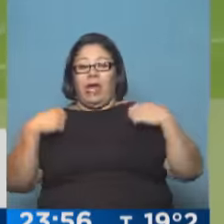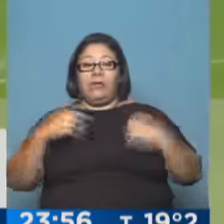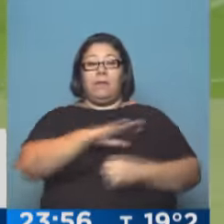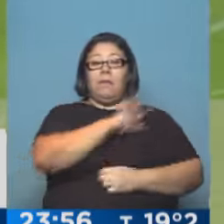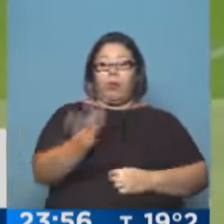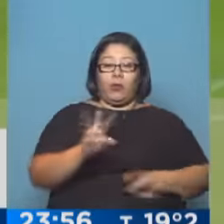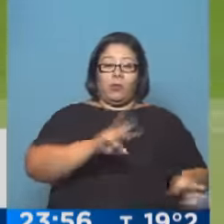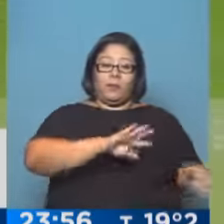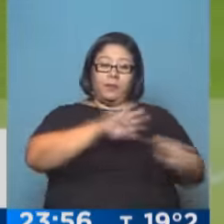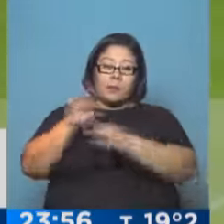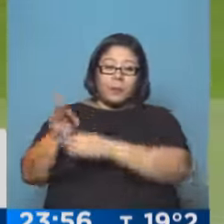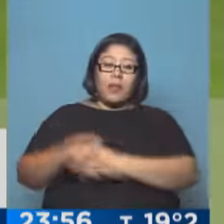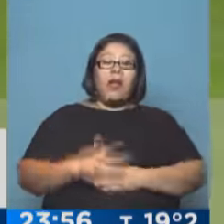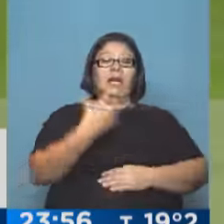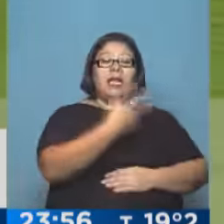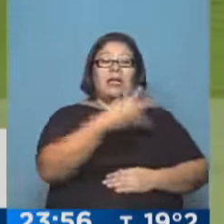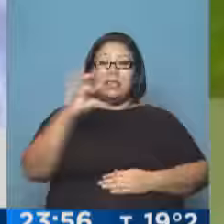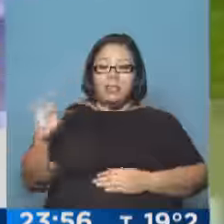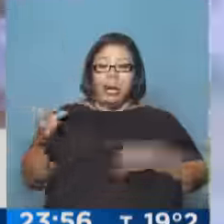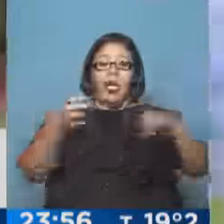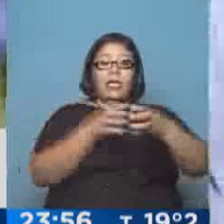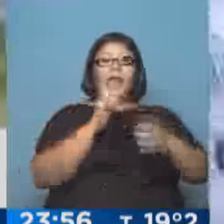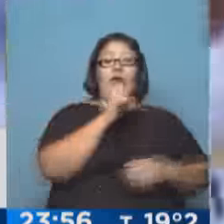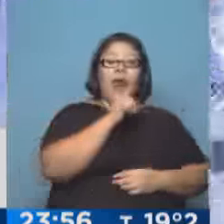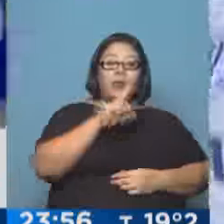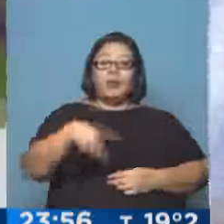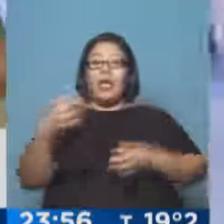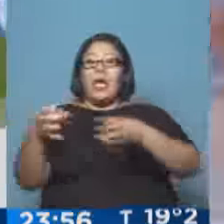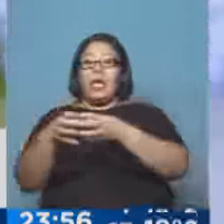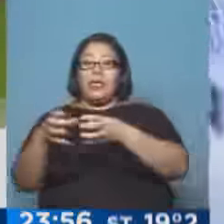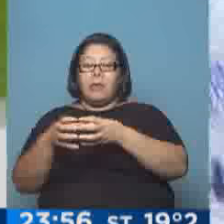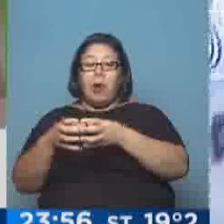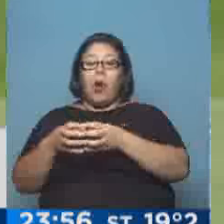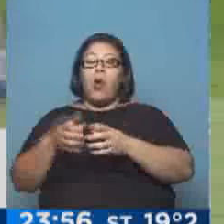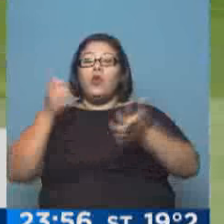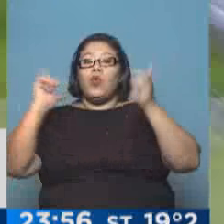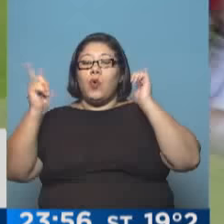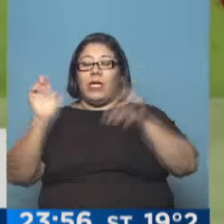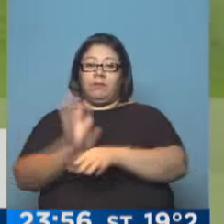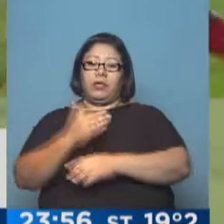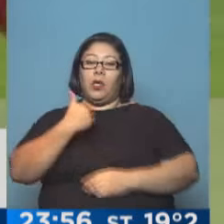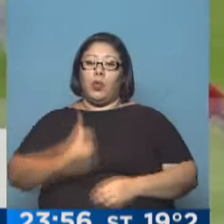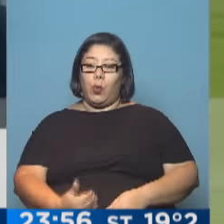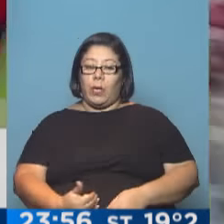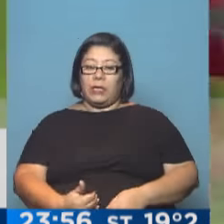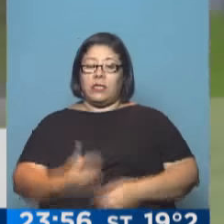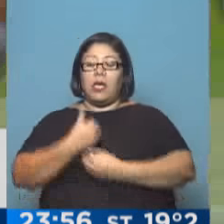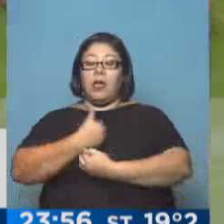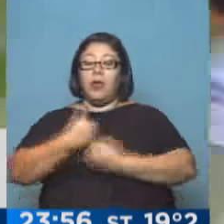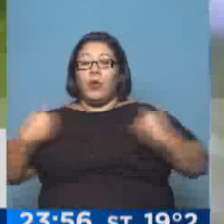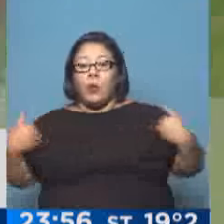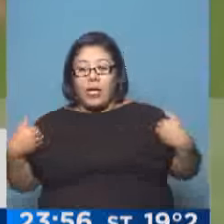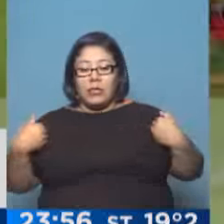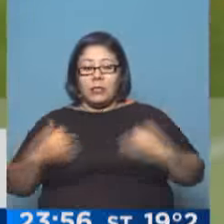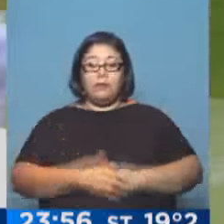sexta fecha, fue 3-0 de Lanús sobre Newbels. Este conjunto granate que sigue marcando que tiene un gran arranque